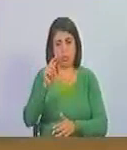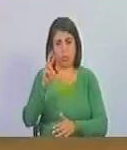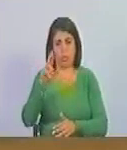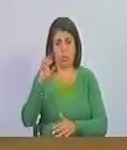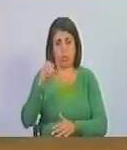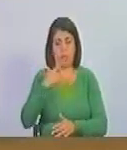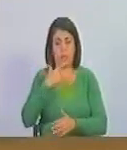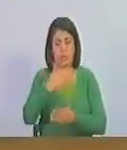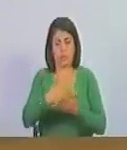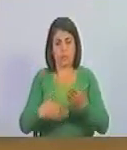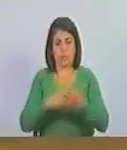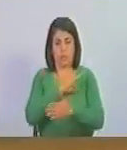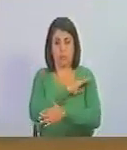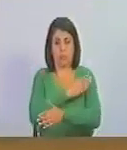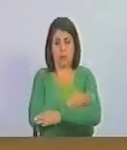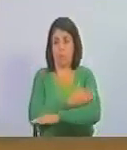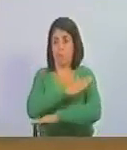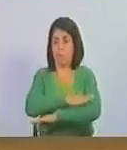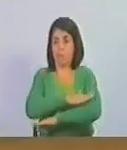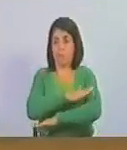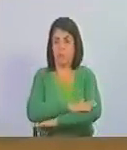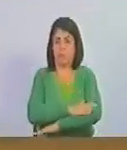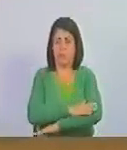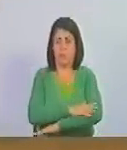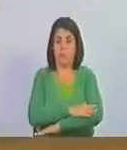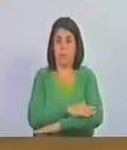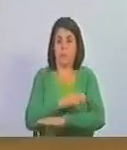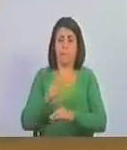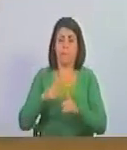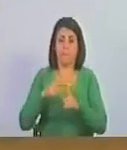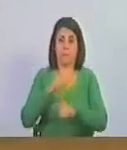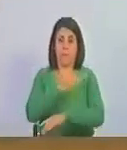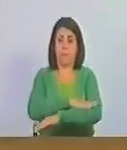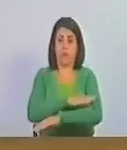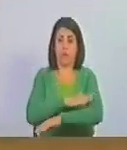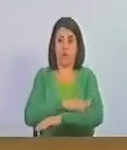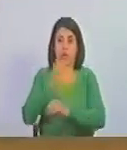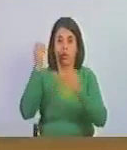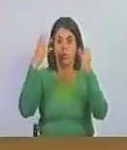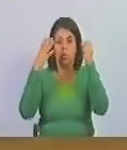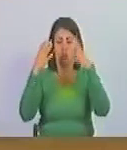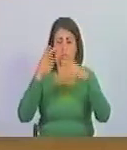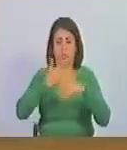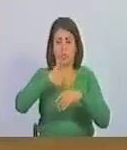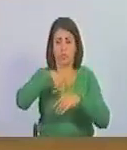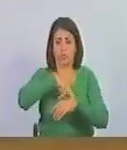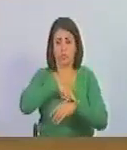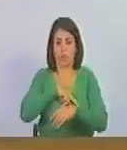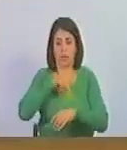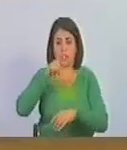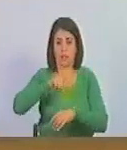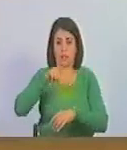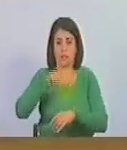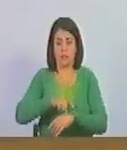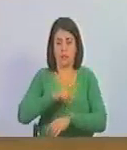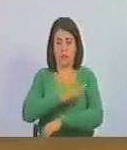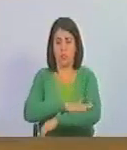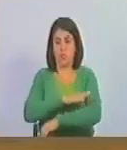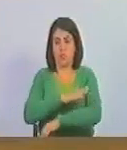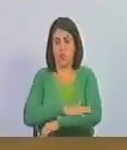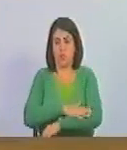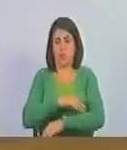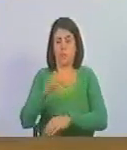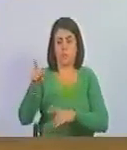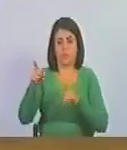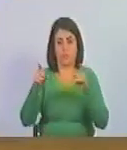proponiendo el poder moral. Horario y luces son nuestras primeras necesidades. Horario y luces son los